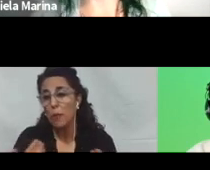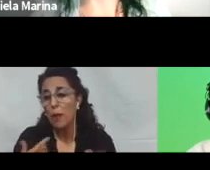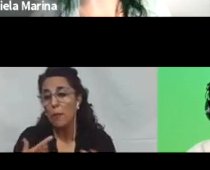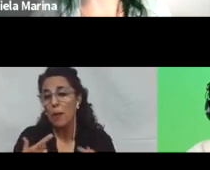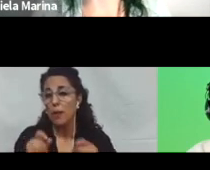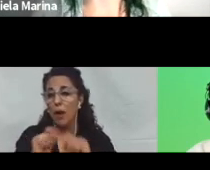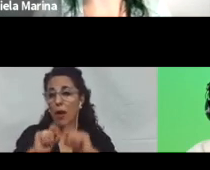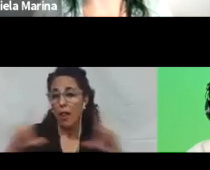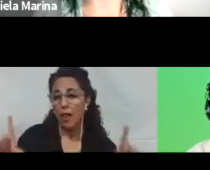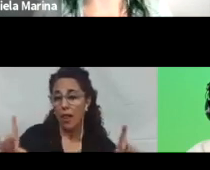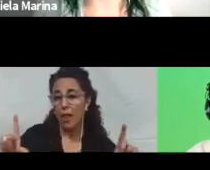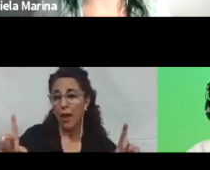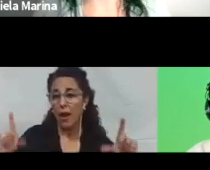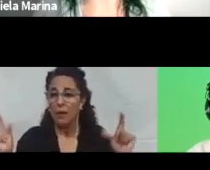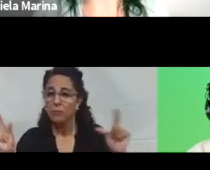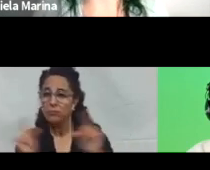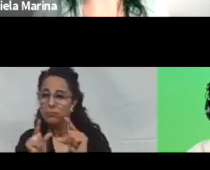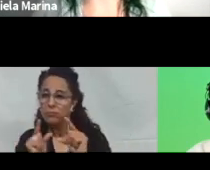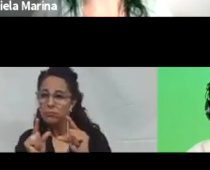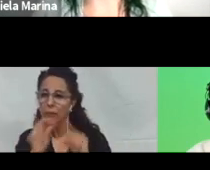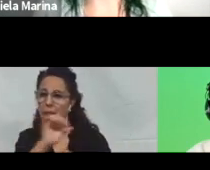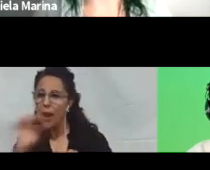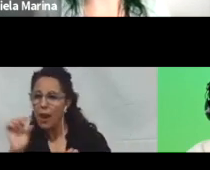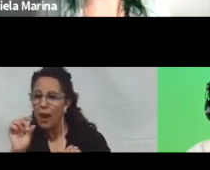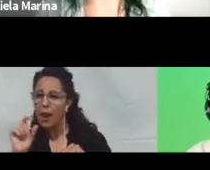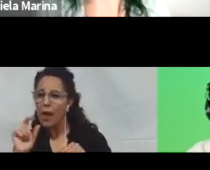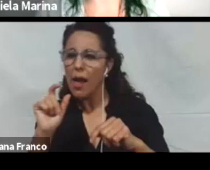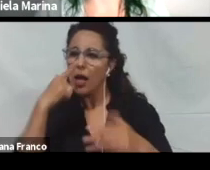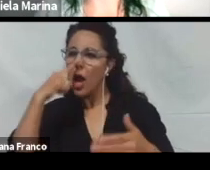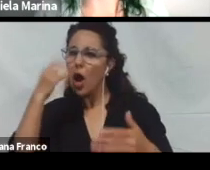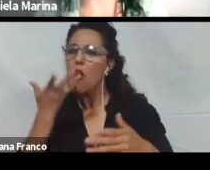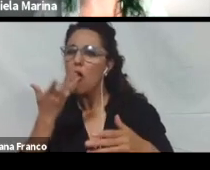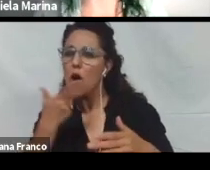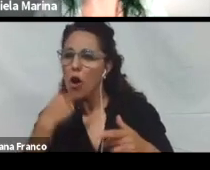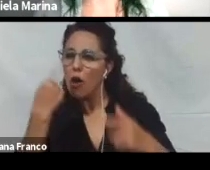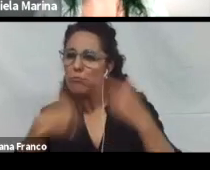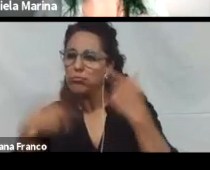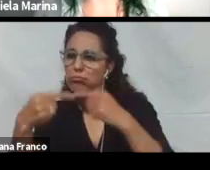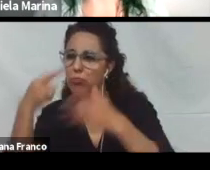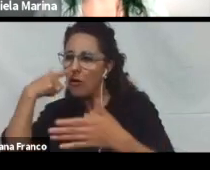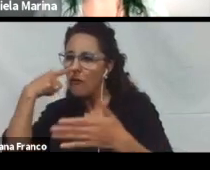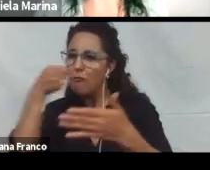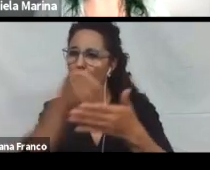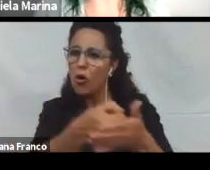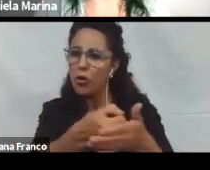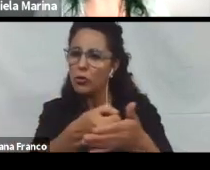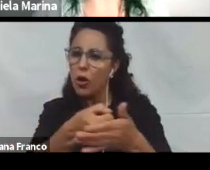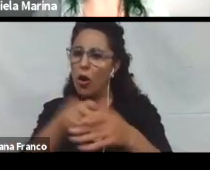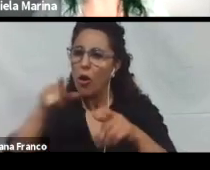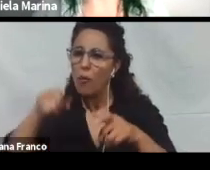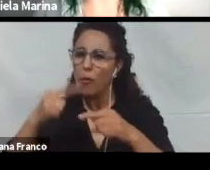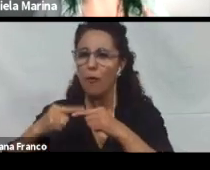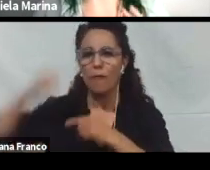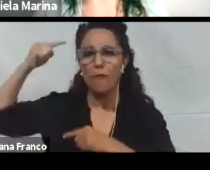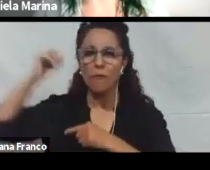tamaño del texto, el tipo de letra, medir el contraste de color de fondo y de las imágenes, regular el volumen o la